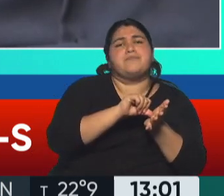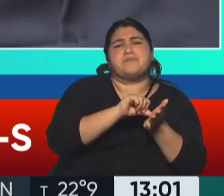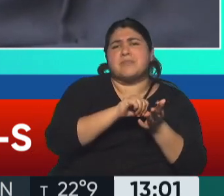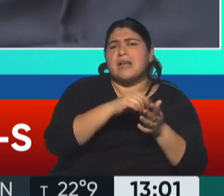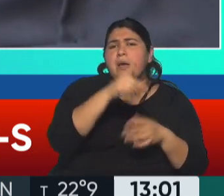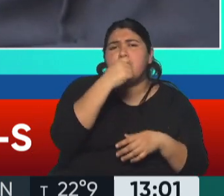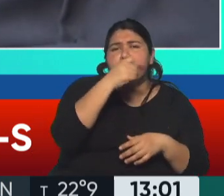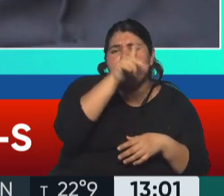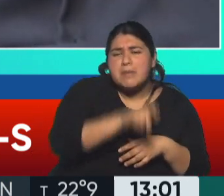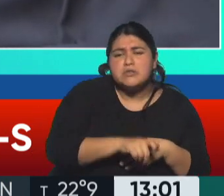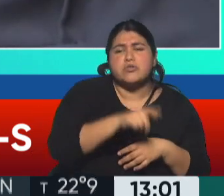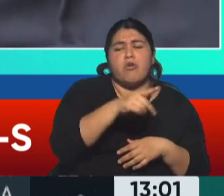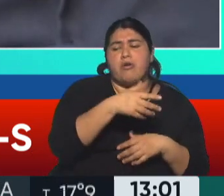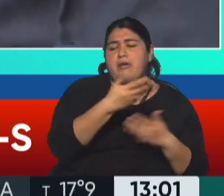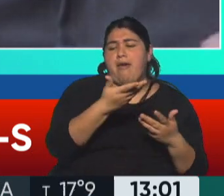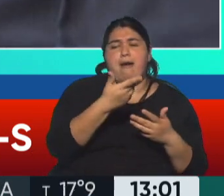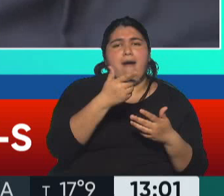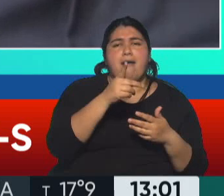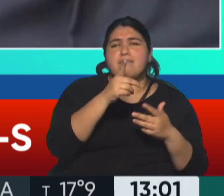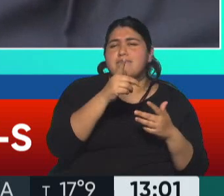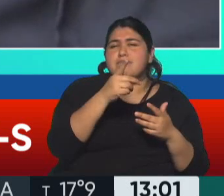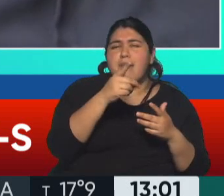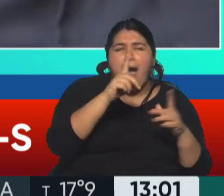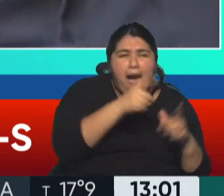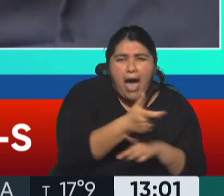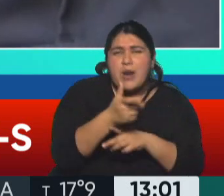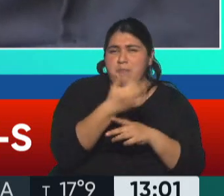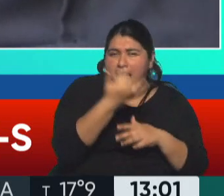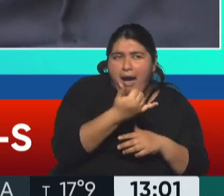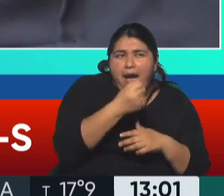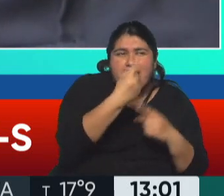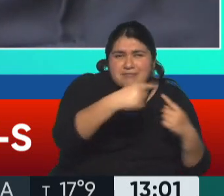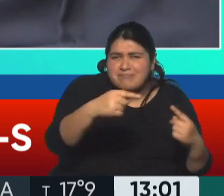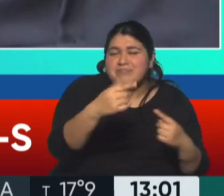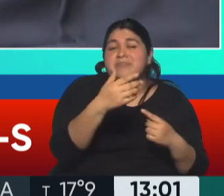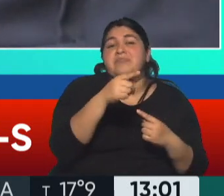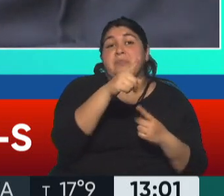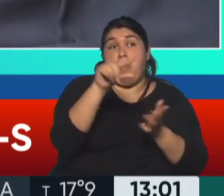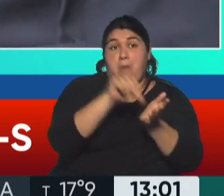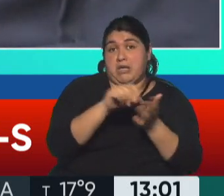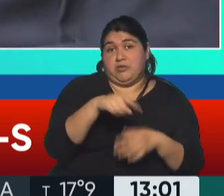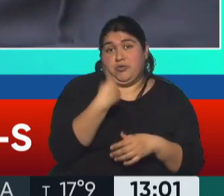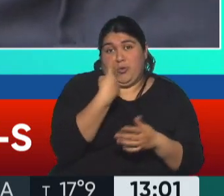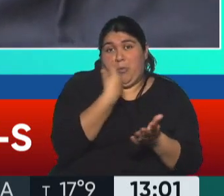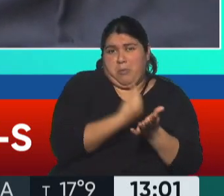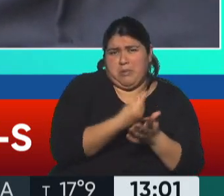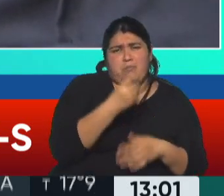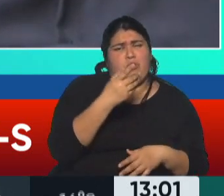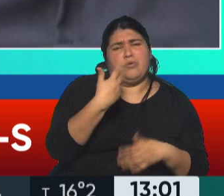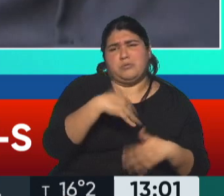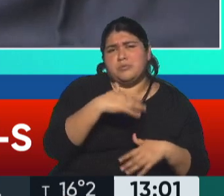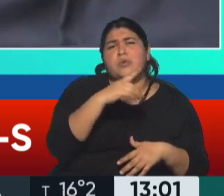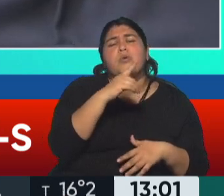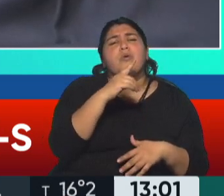persona puede tener no apenas un arma, puede tener muchas armas, en un país en que hemos vivido miles y miles